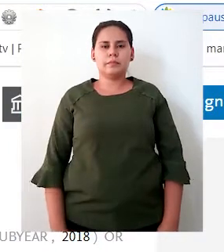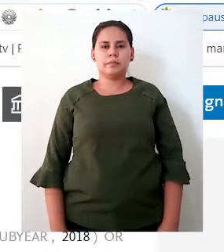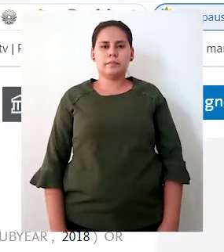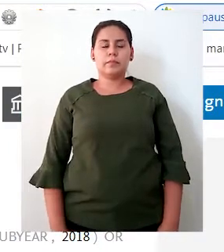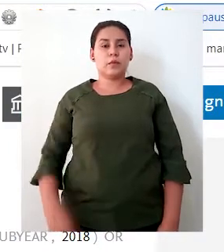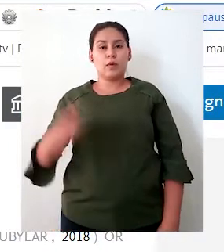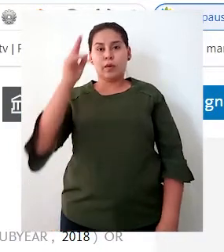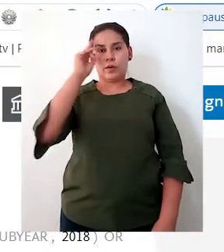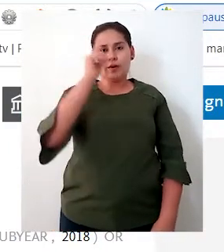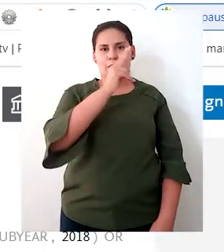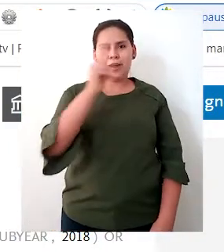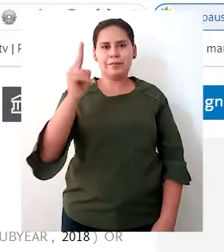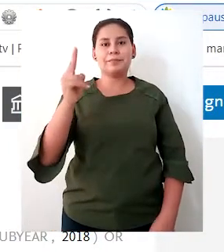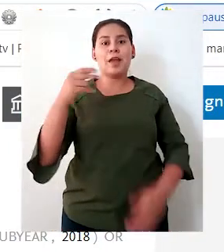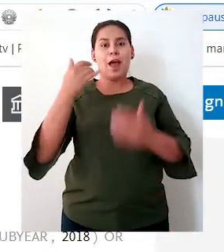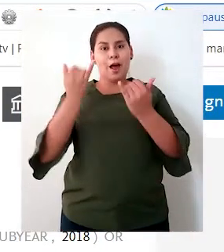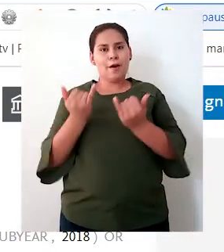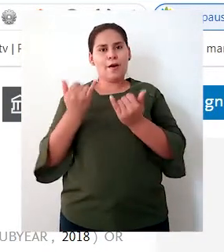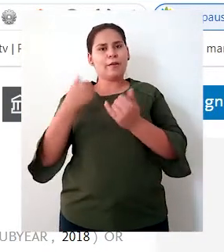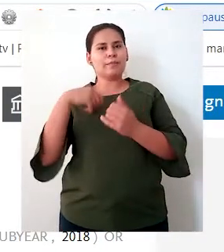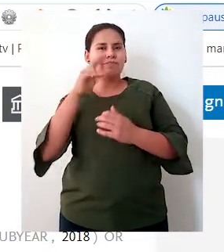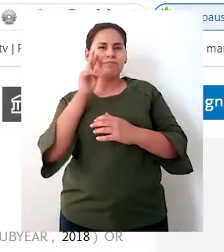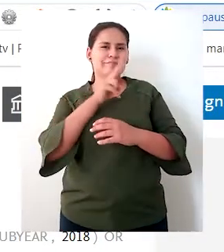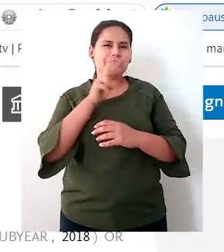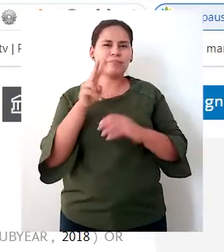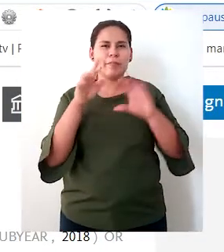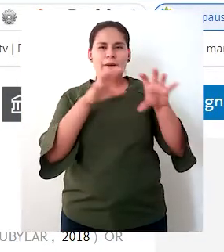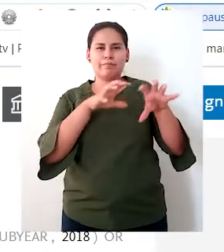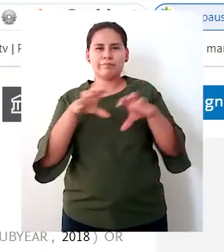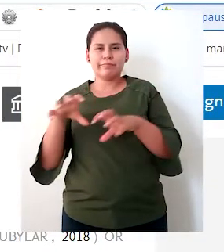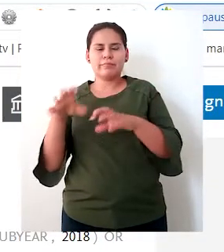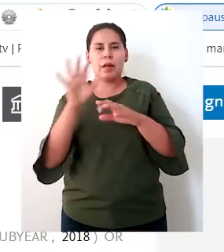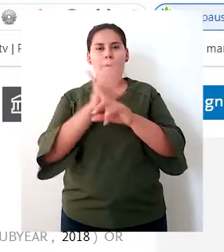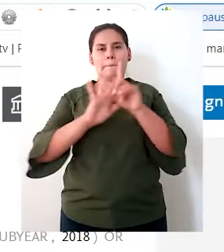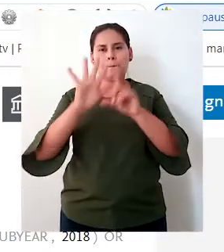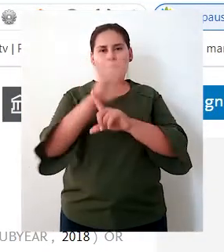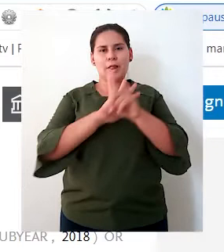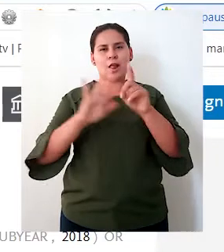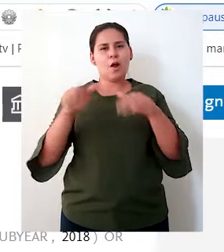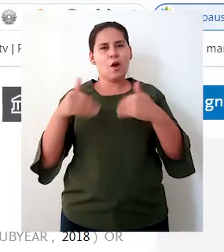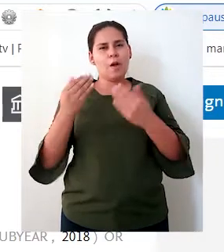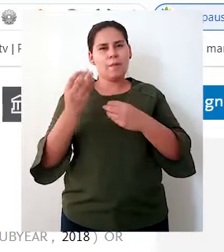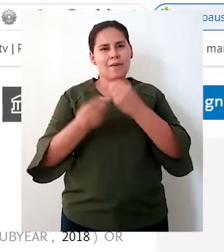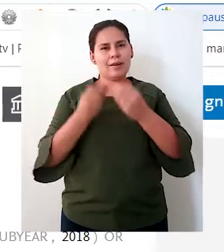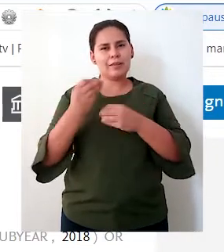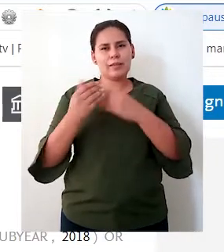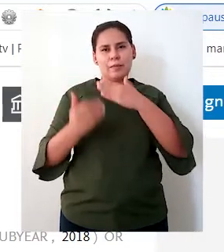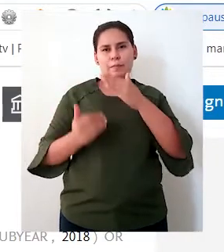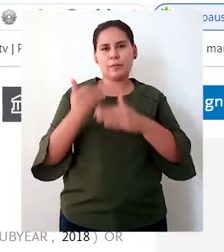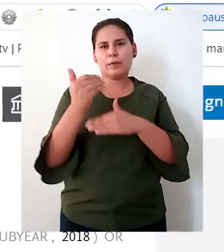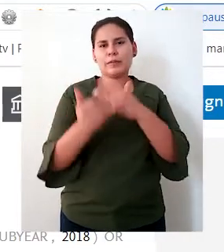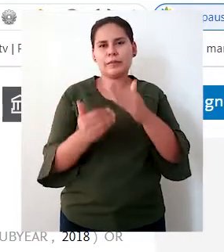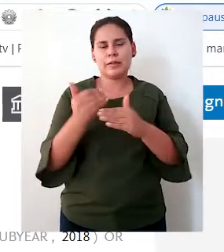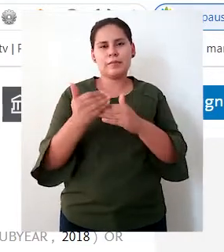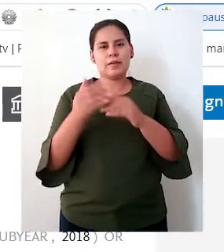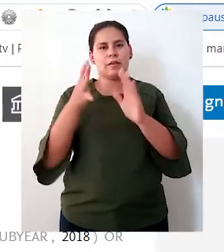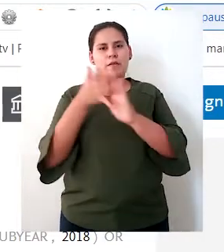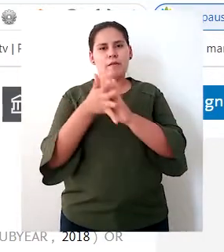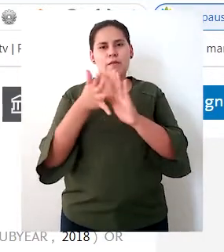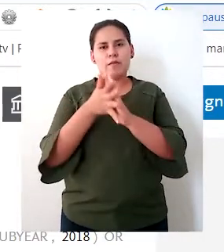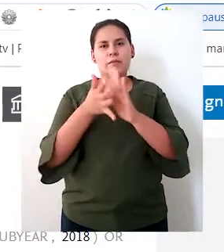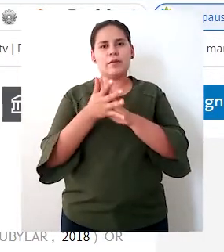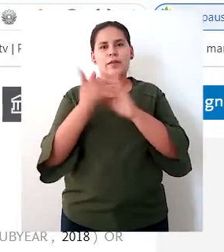Hola, vamos a mirar en este video como podemos hacer un procesamiento de datos a grandes